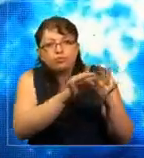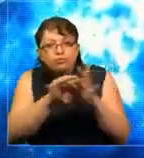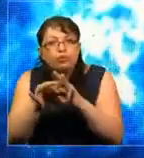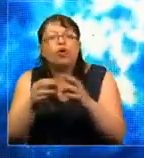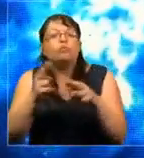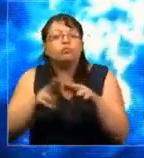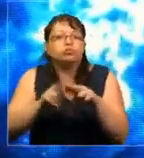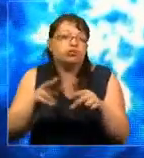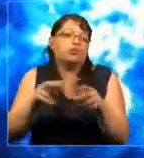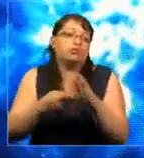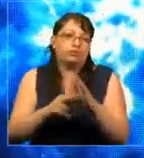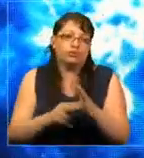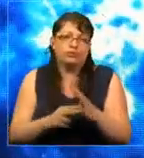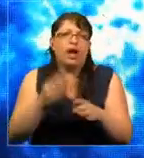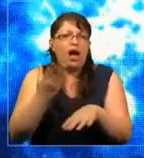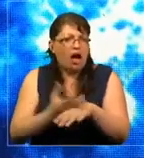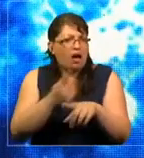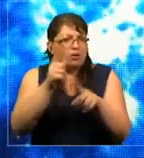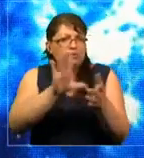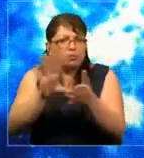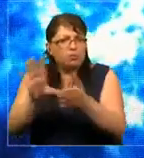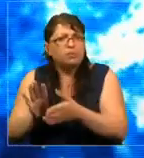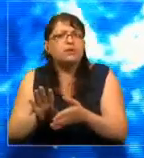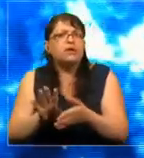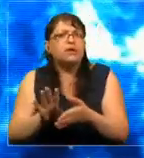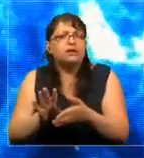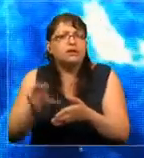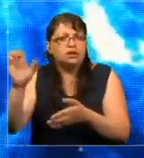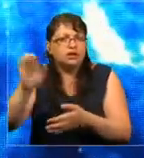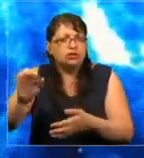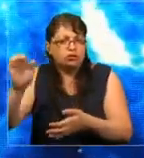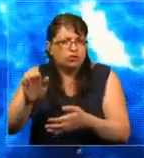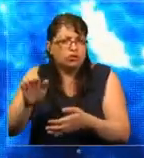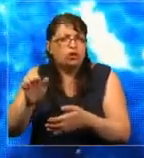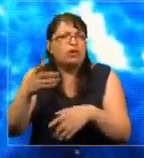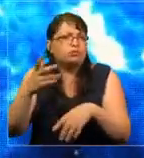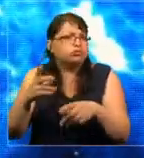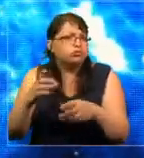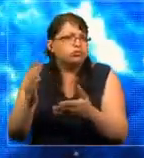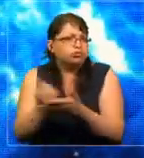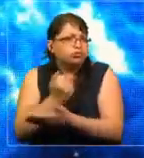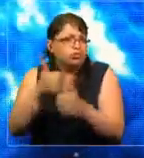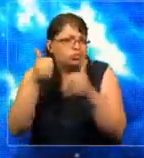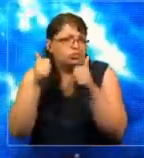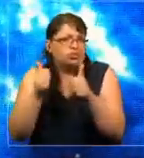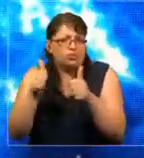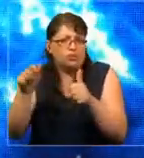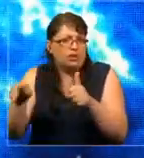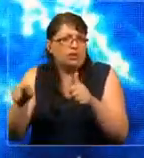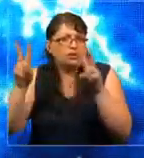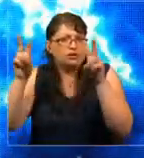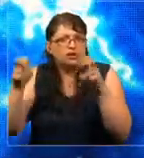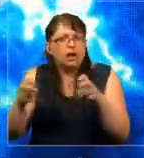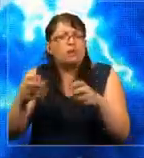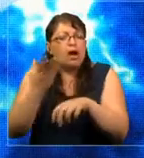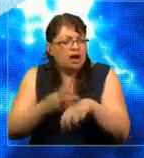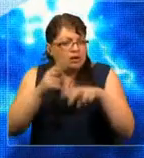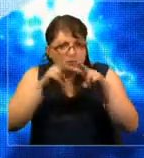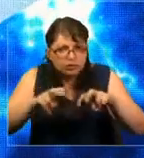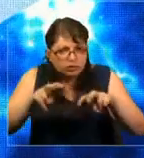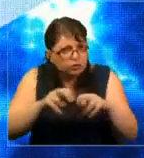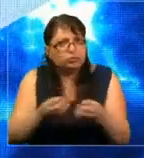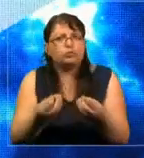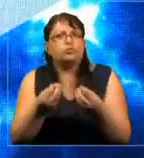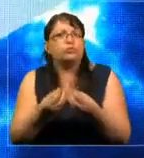de un problema. Hay países escandinavos que han tenido mucho éxito en este sentido y hay mucha investigación de una